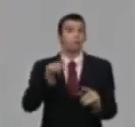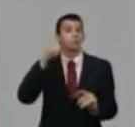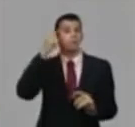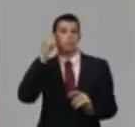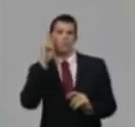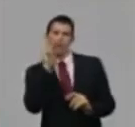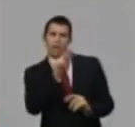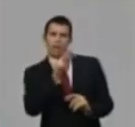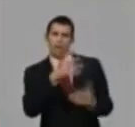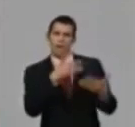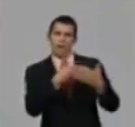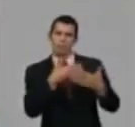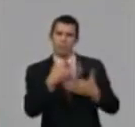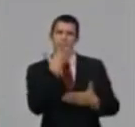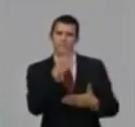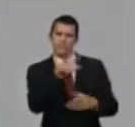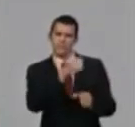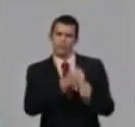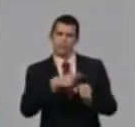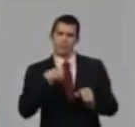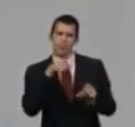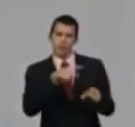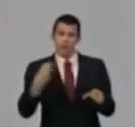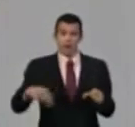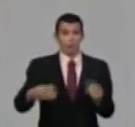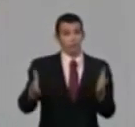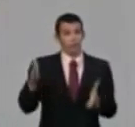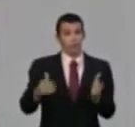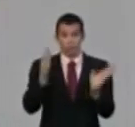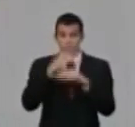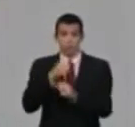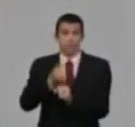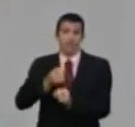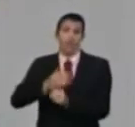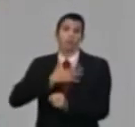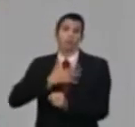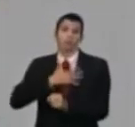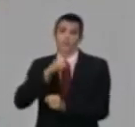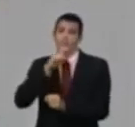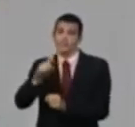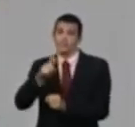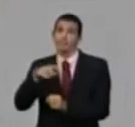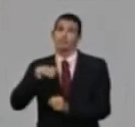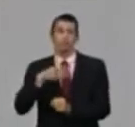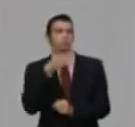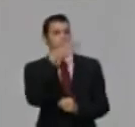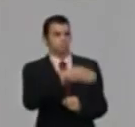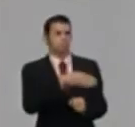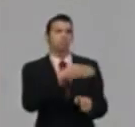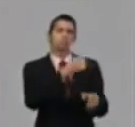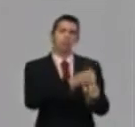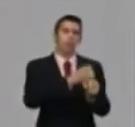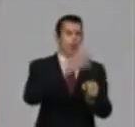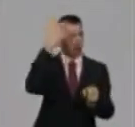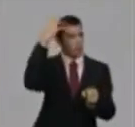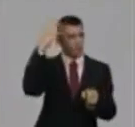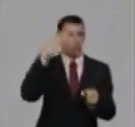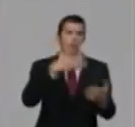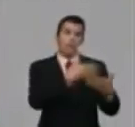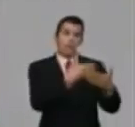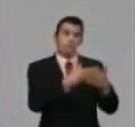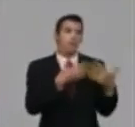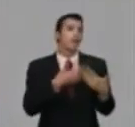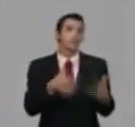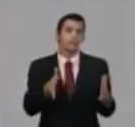de donde resida esa persona y pueden ir allí y buscar trabajo, al igual que en estos momentos se hace